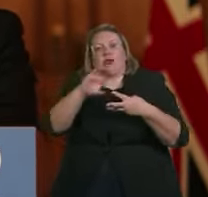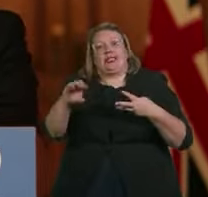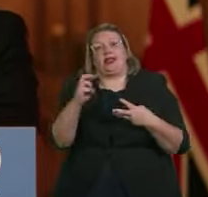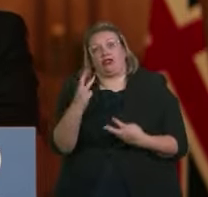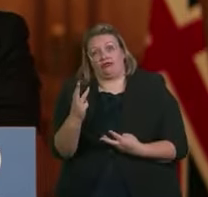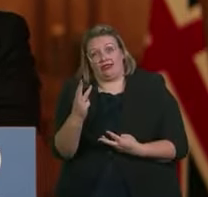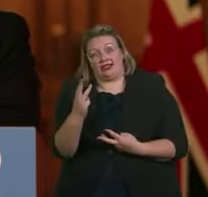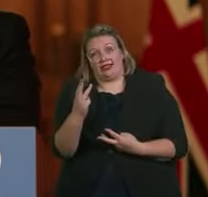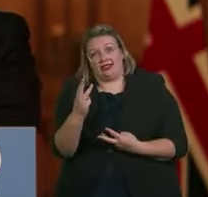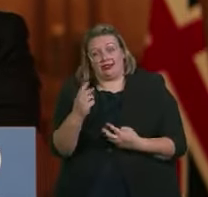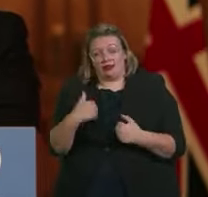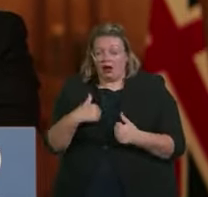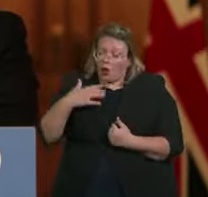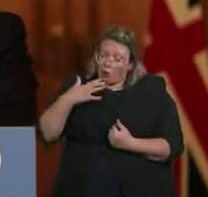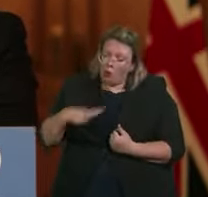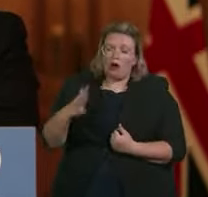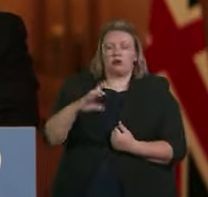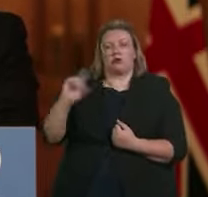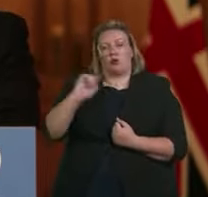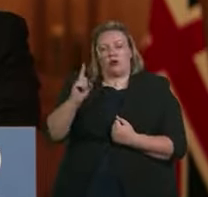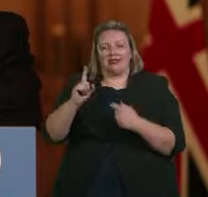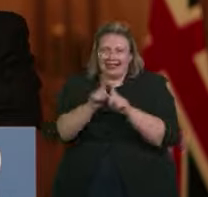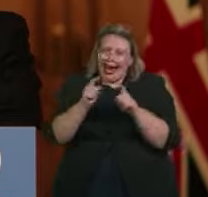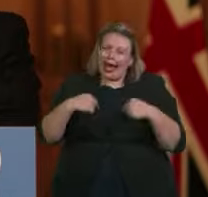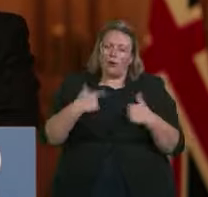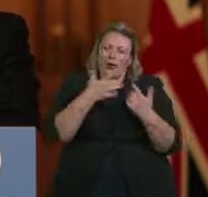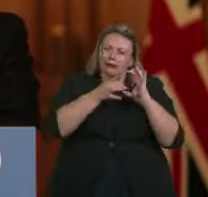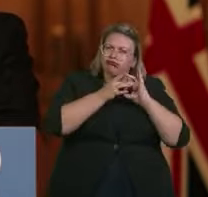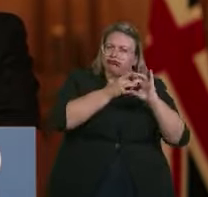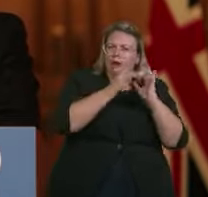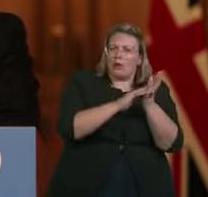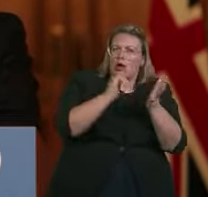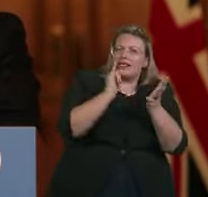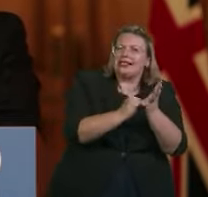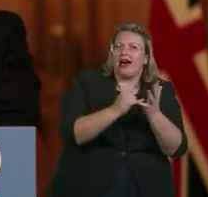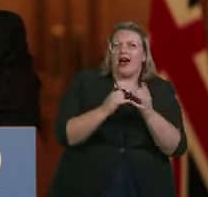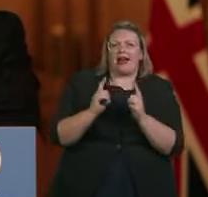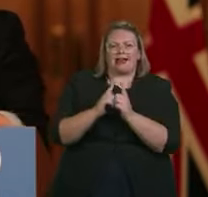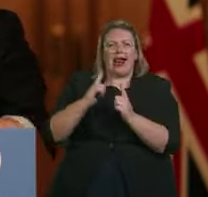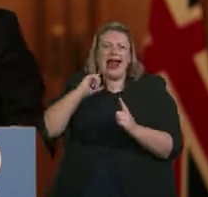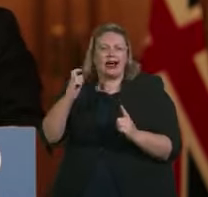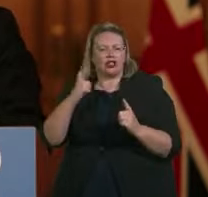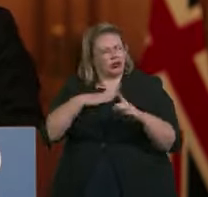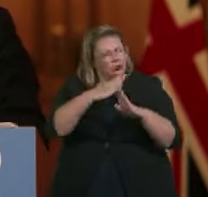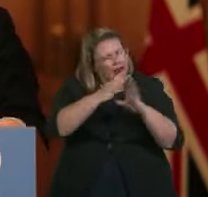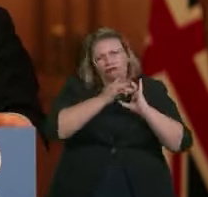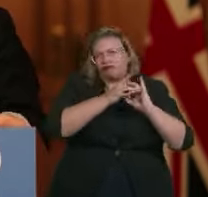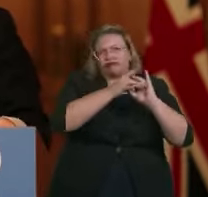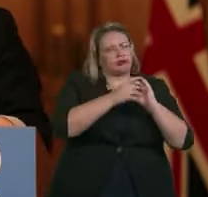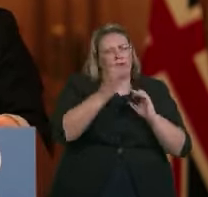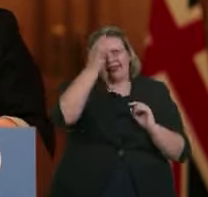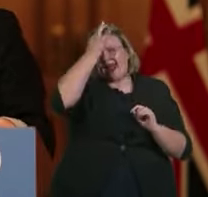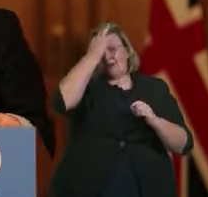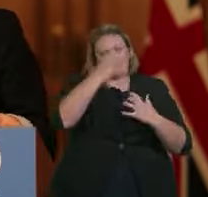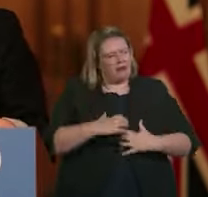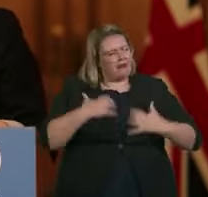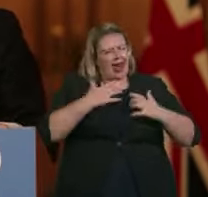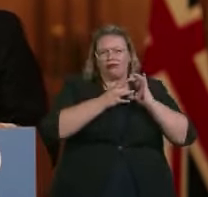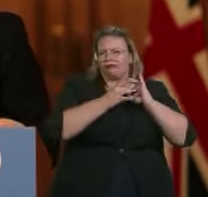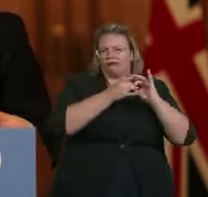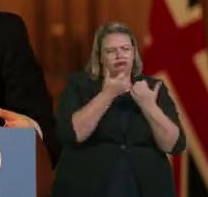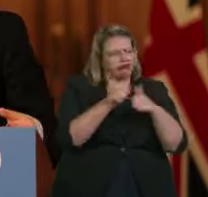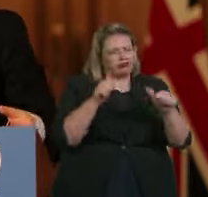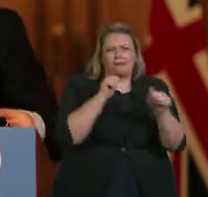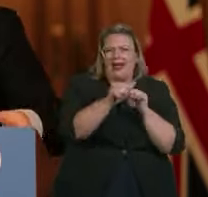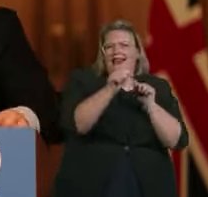estamos viendo en Merseyside, Lancashire, Londres y muchas otras partes del país. Porque en última instancia, todos queremos